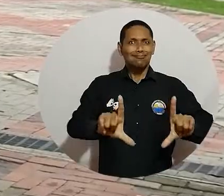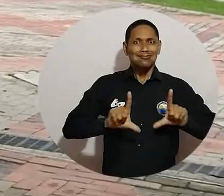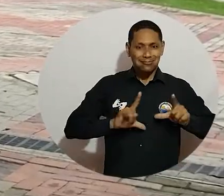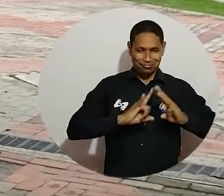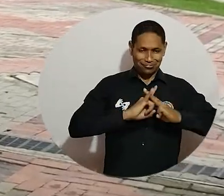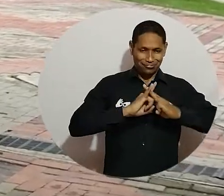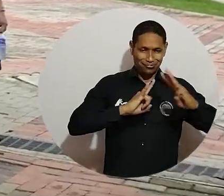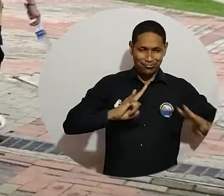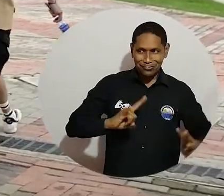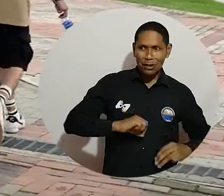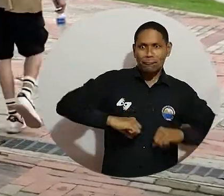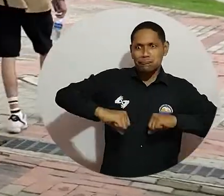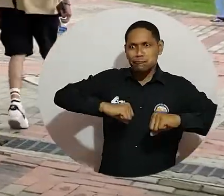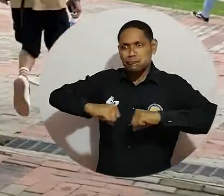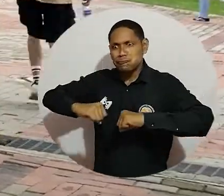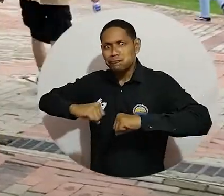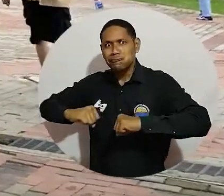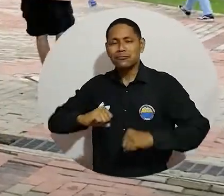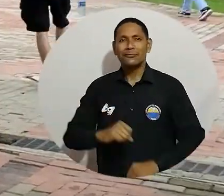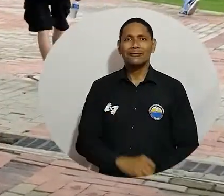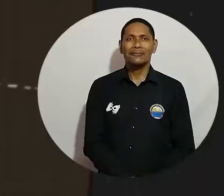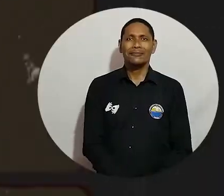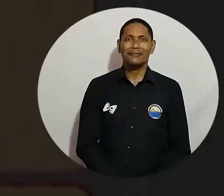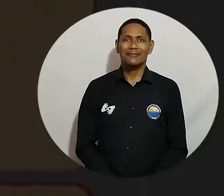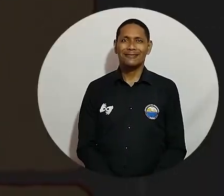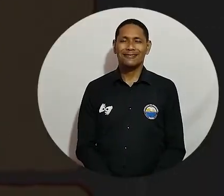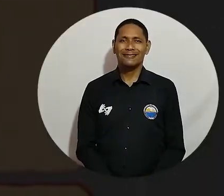liderada por graduados de la Universidad del Magdalena.